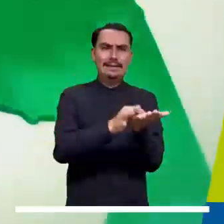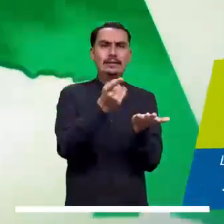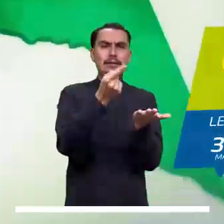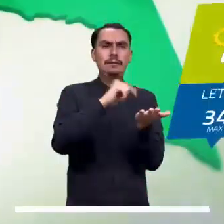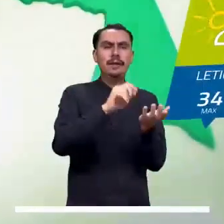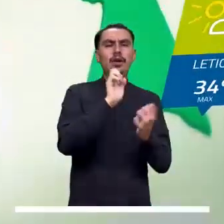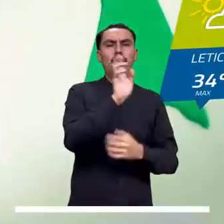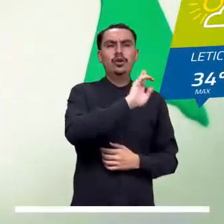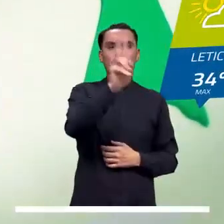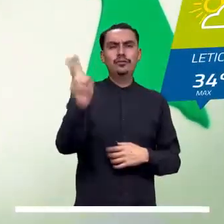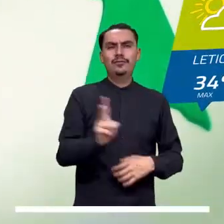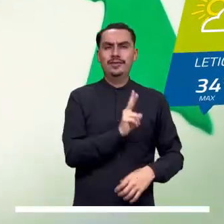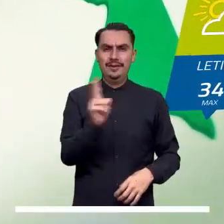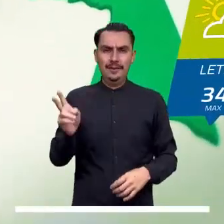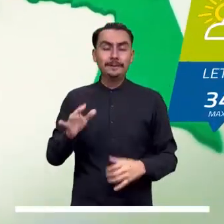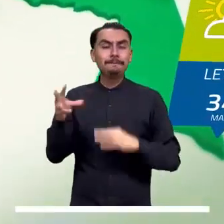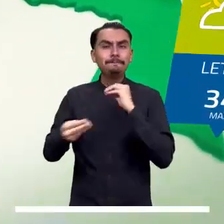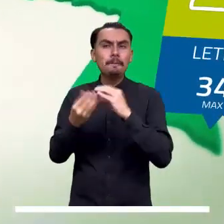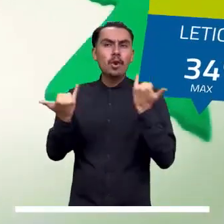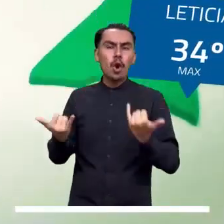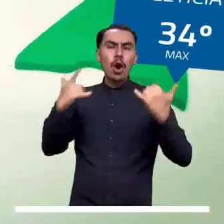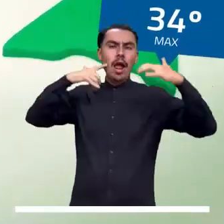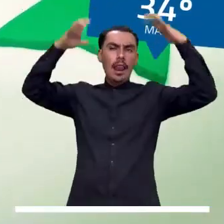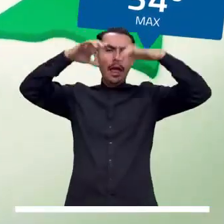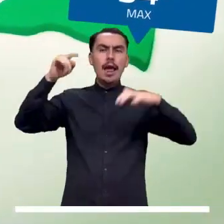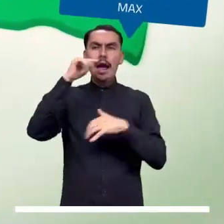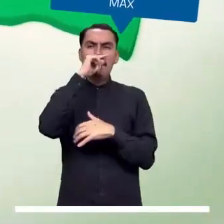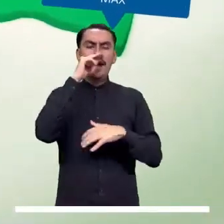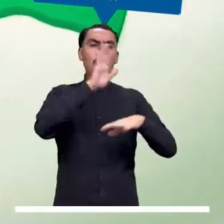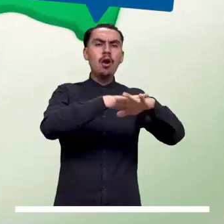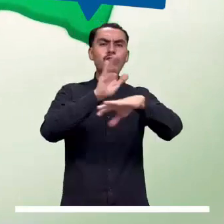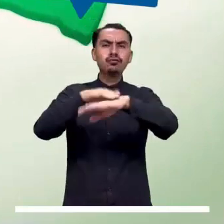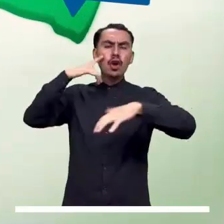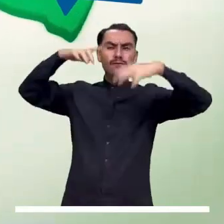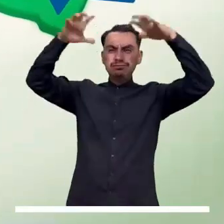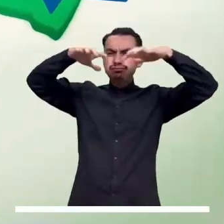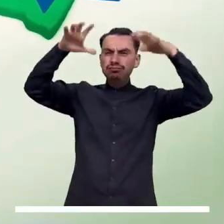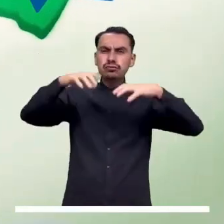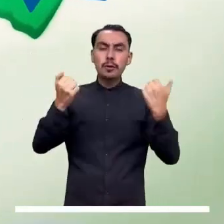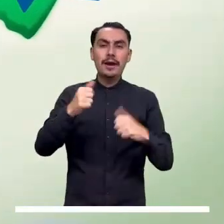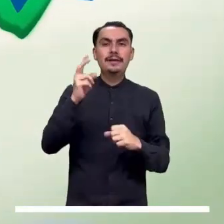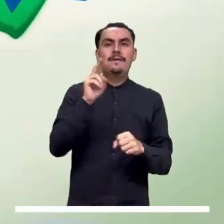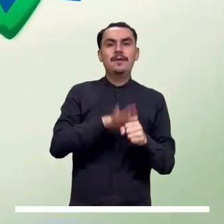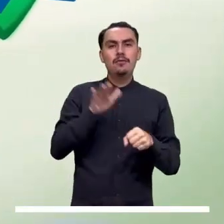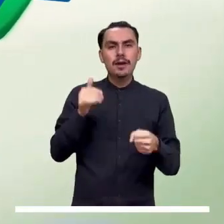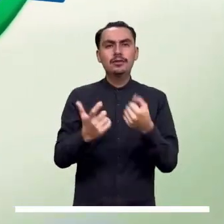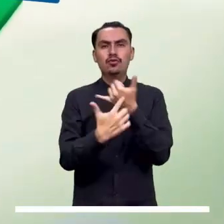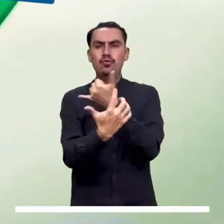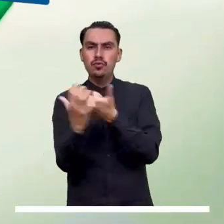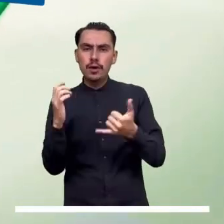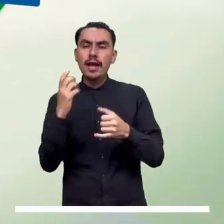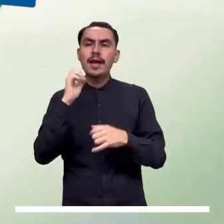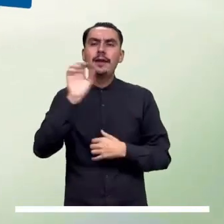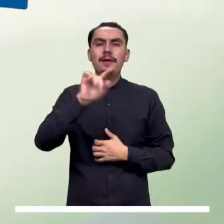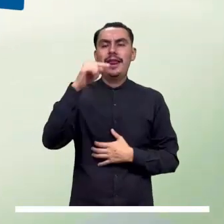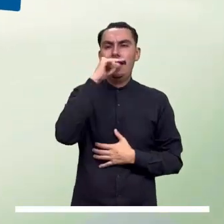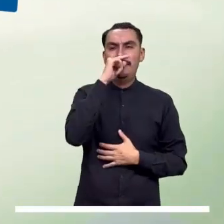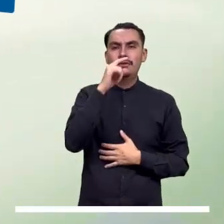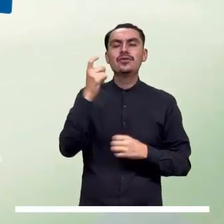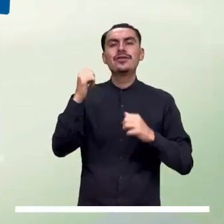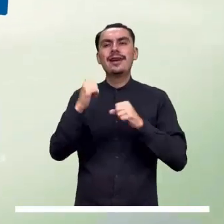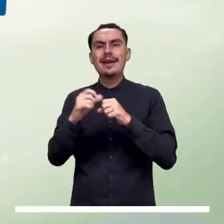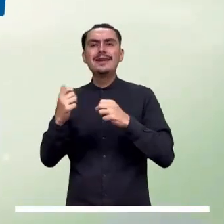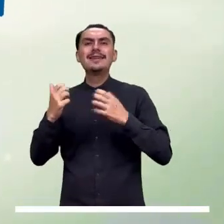Meta. Después de una mañana predominantemente seca, la Amazonía promete una tarde lluviosa en zonas del nororiente de Guaviare